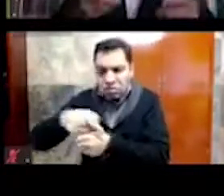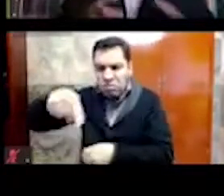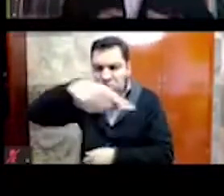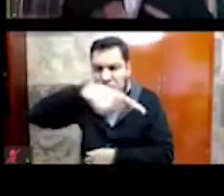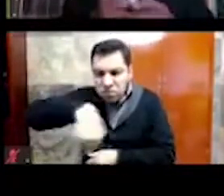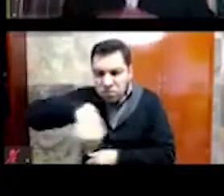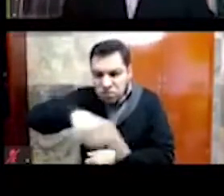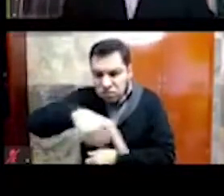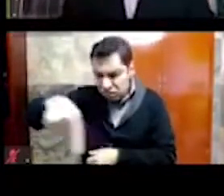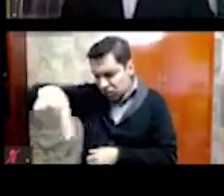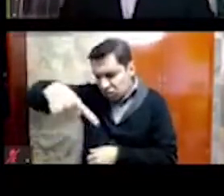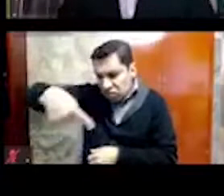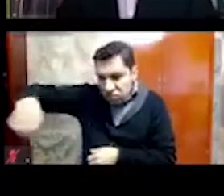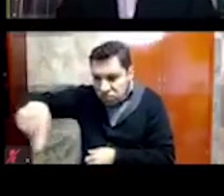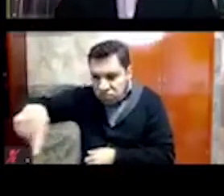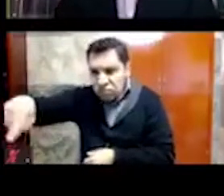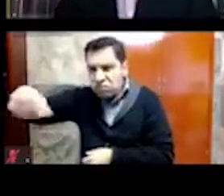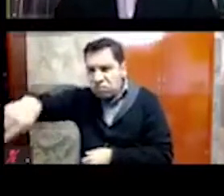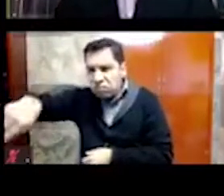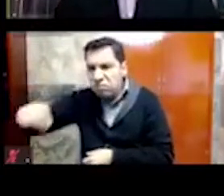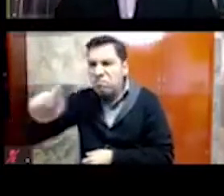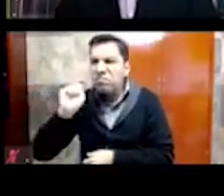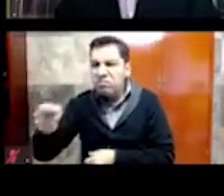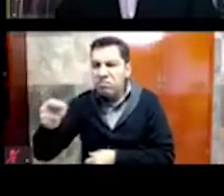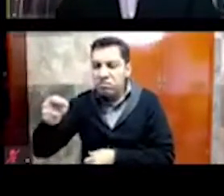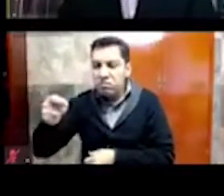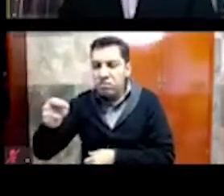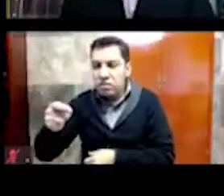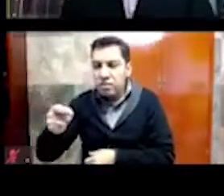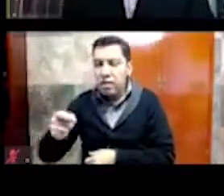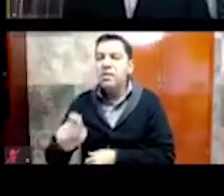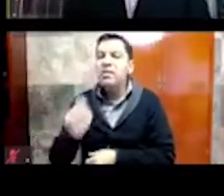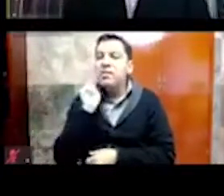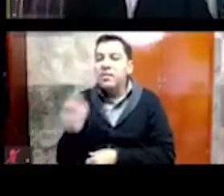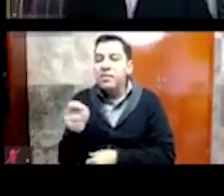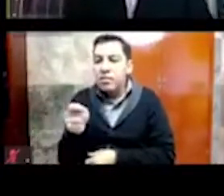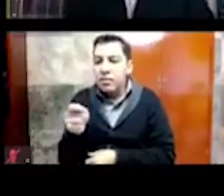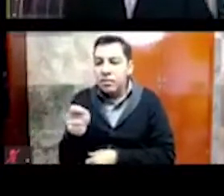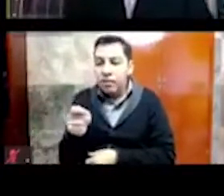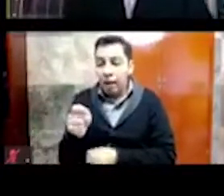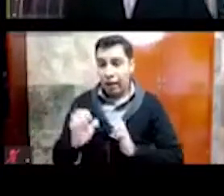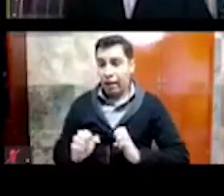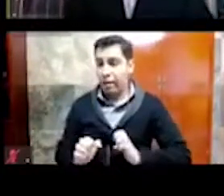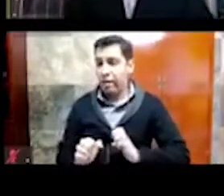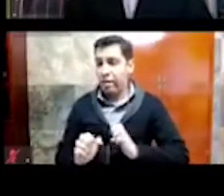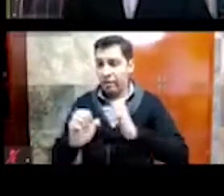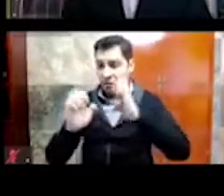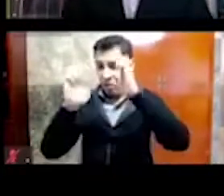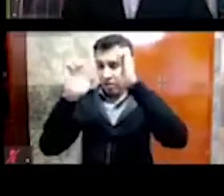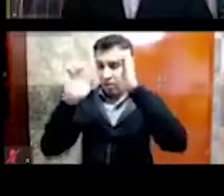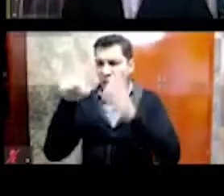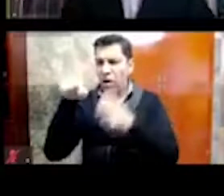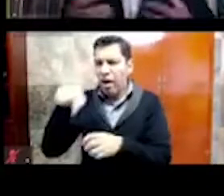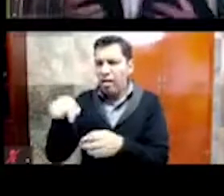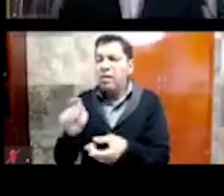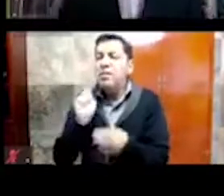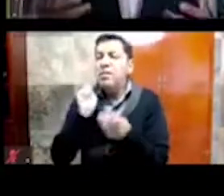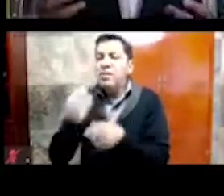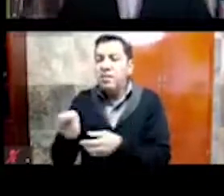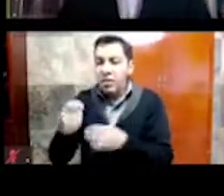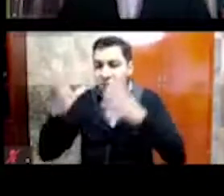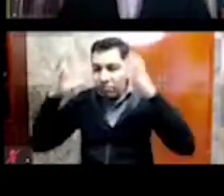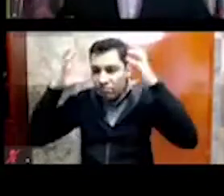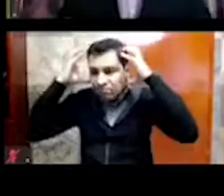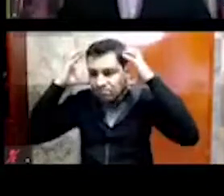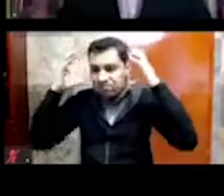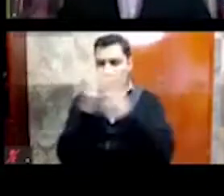plantados los postes, porque el Waisopanchi quiere decir Gran Sompanchi, es un edificio donde se exhibían los cráneos de los